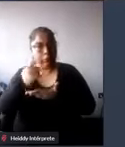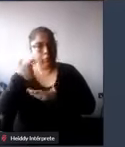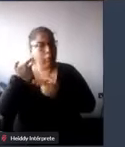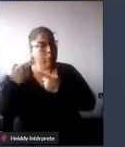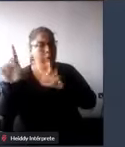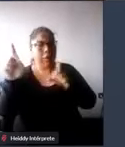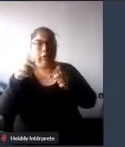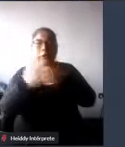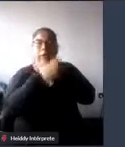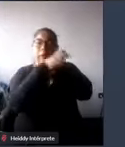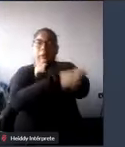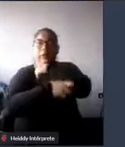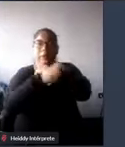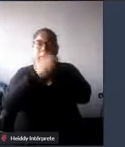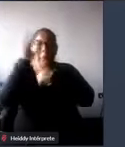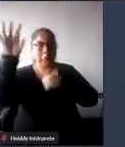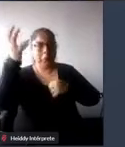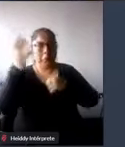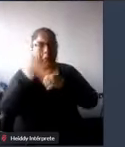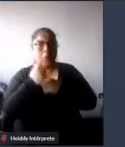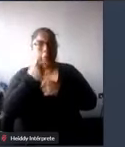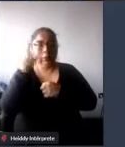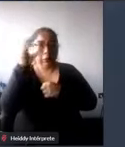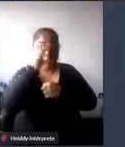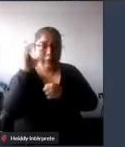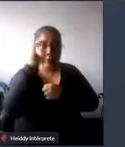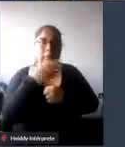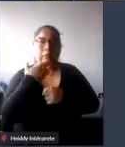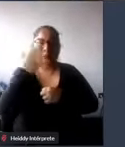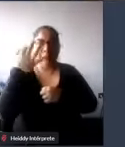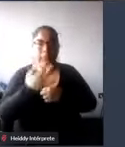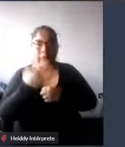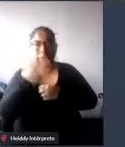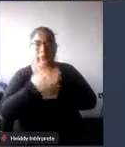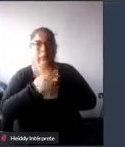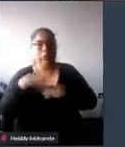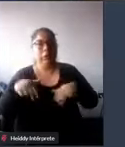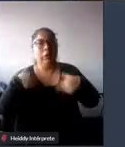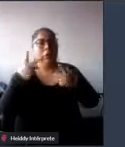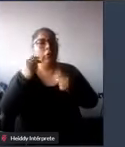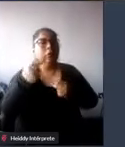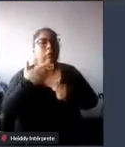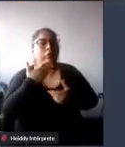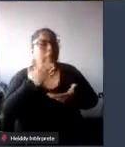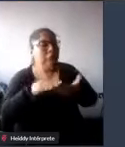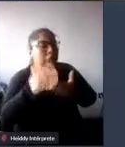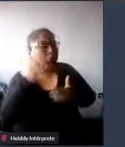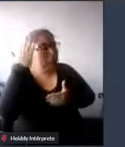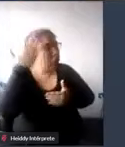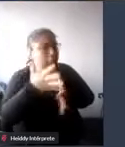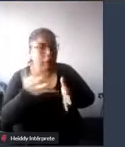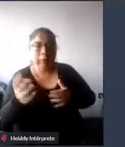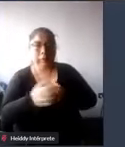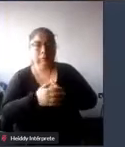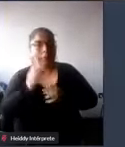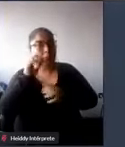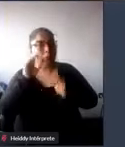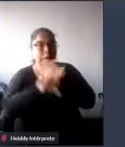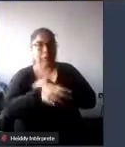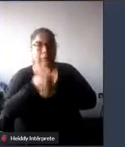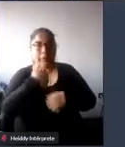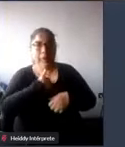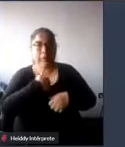mundo se se busca a profesionales que no son de la materia en mi caso por ejemplo yo soy